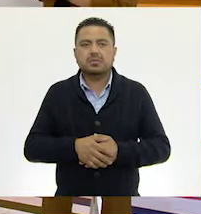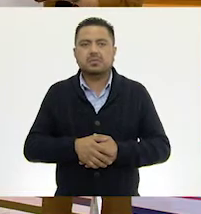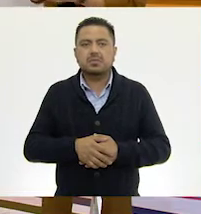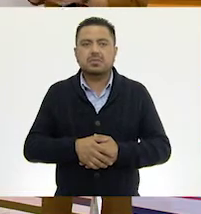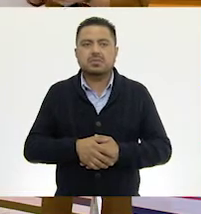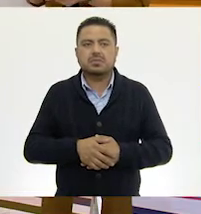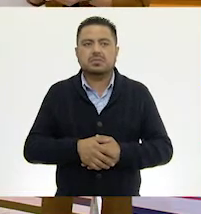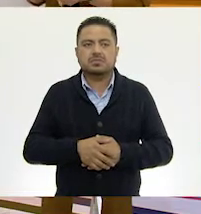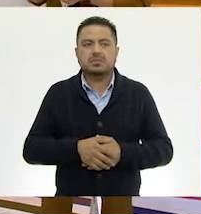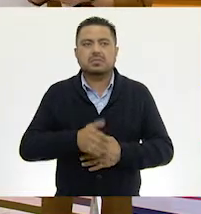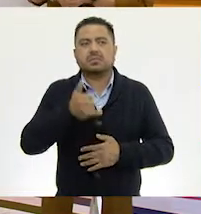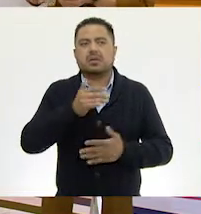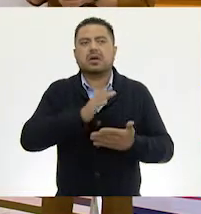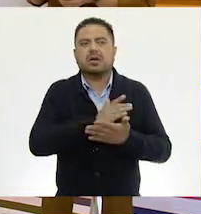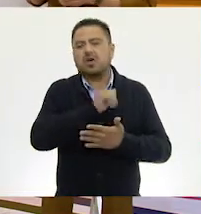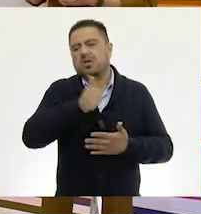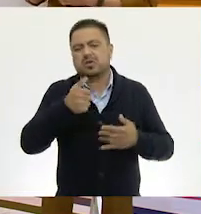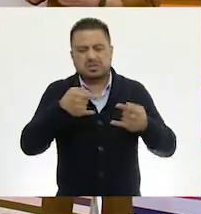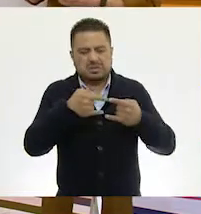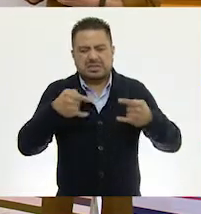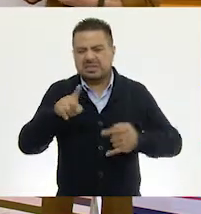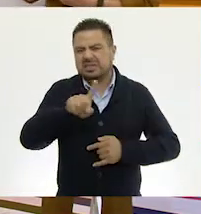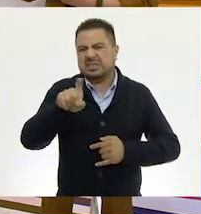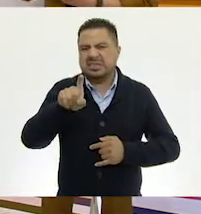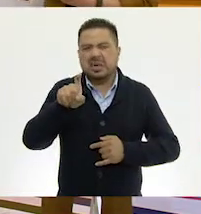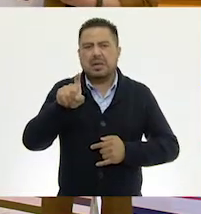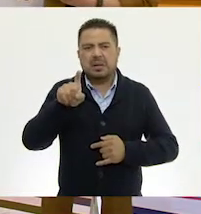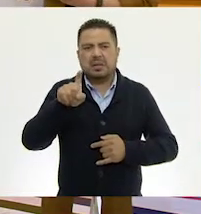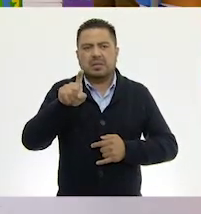Cuatrocientos. Y otro billete de cien para...